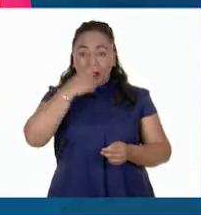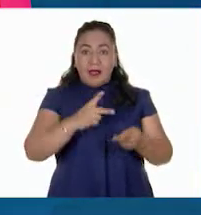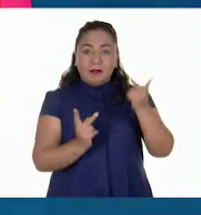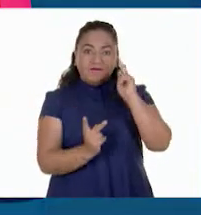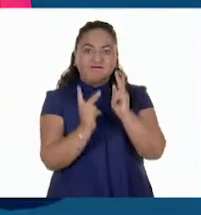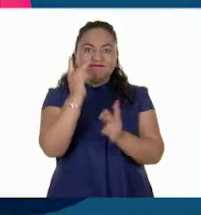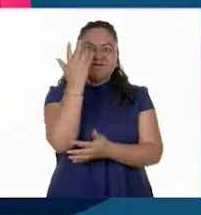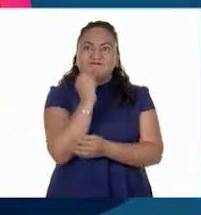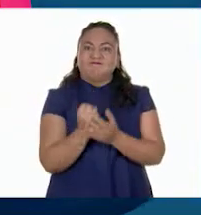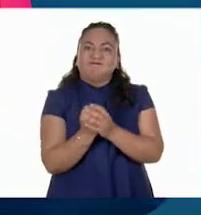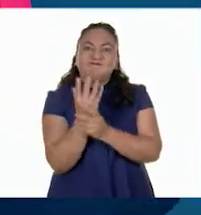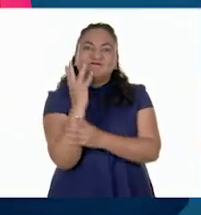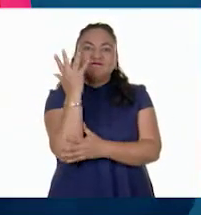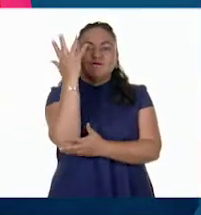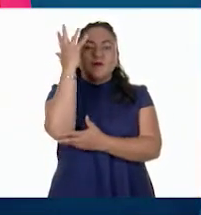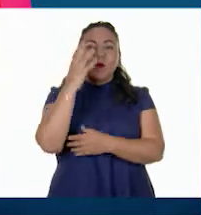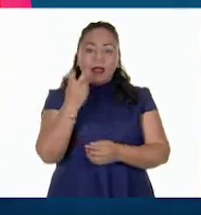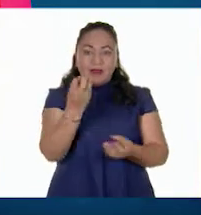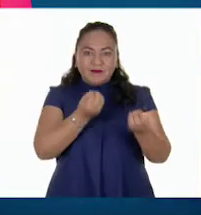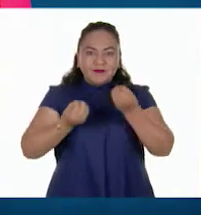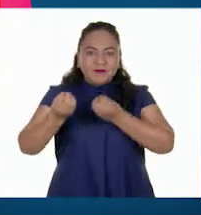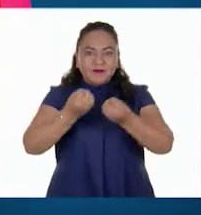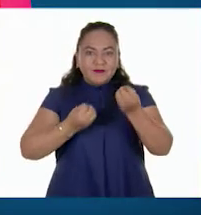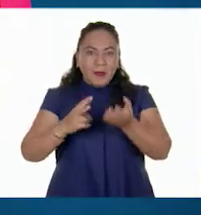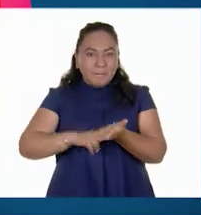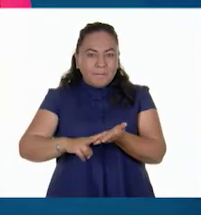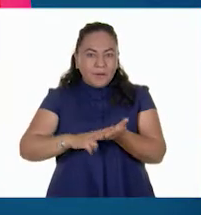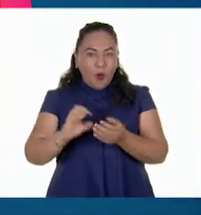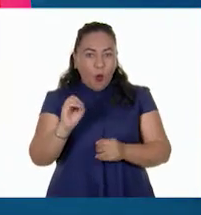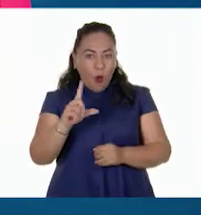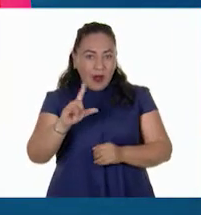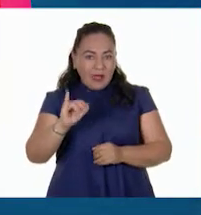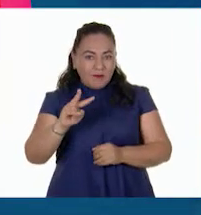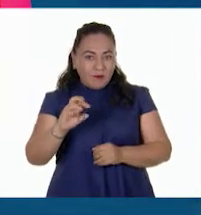olivos crezcan necesitan terrenos casi planos.